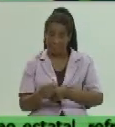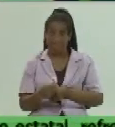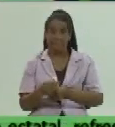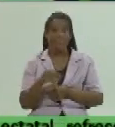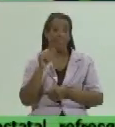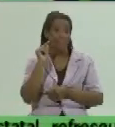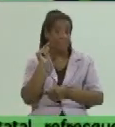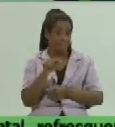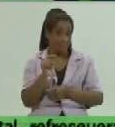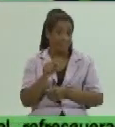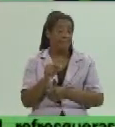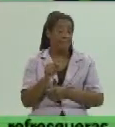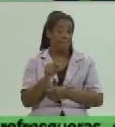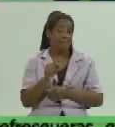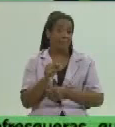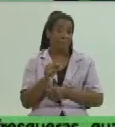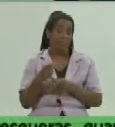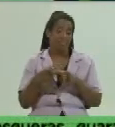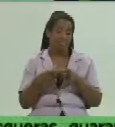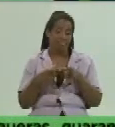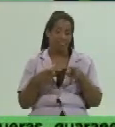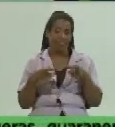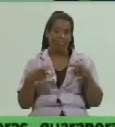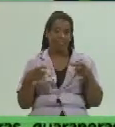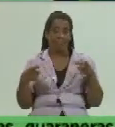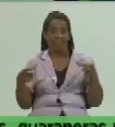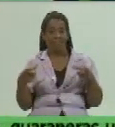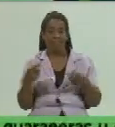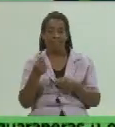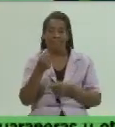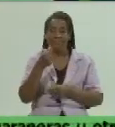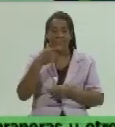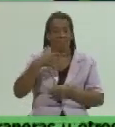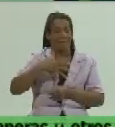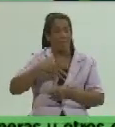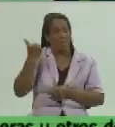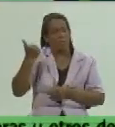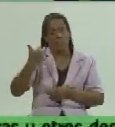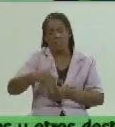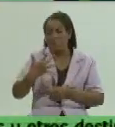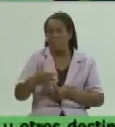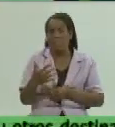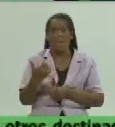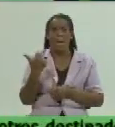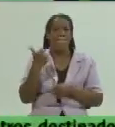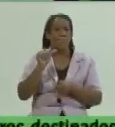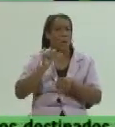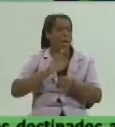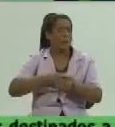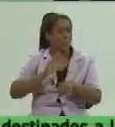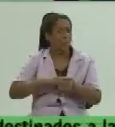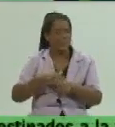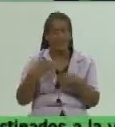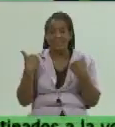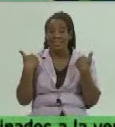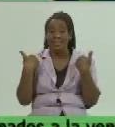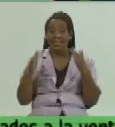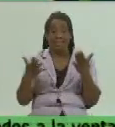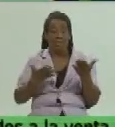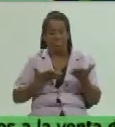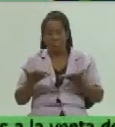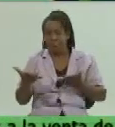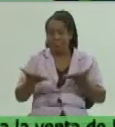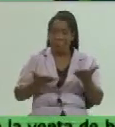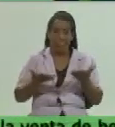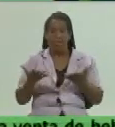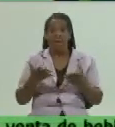se venía incrementando los precios tanto abusivos como de otras violaciones de precios no solo abusivos y especulativos ya